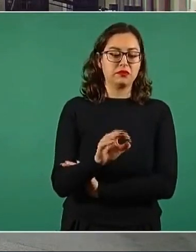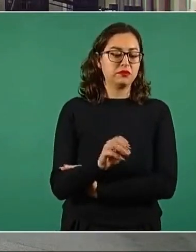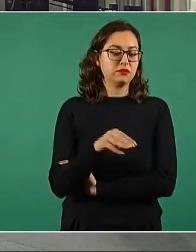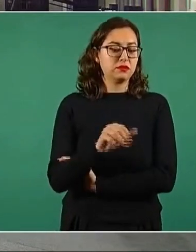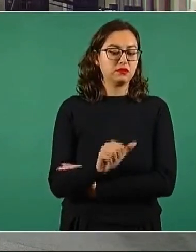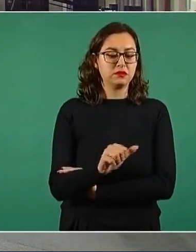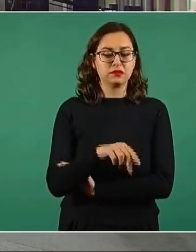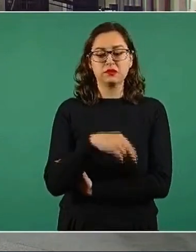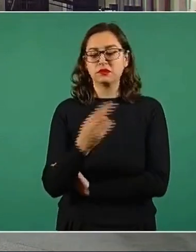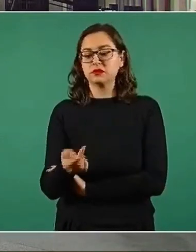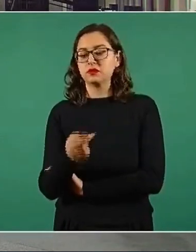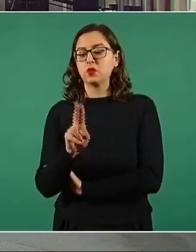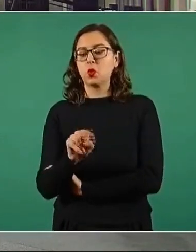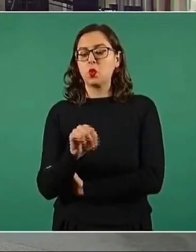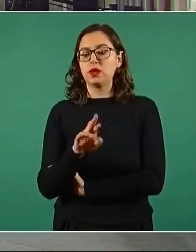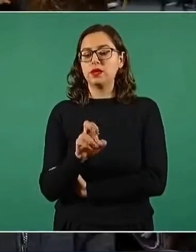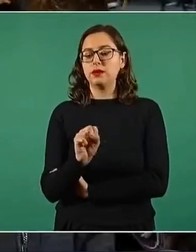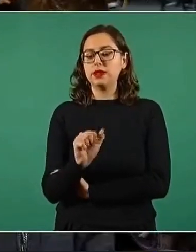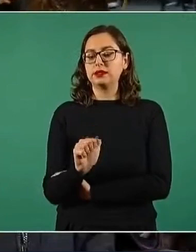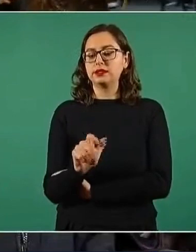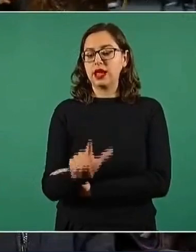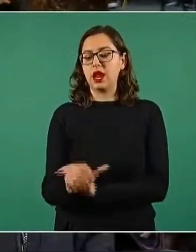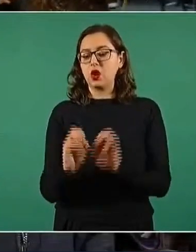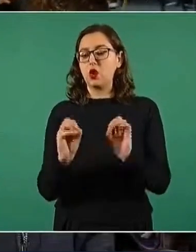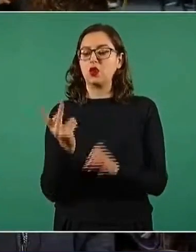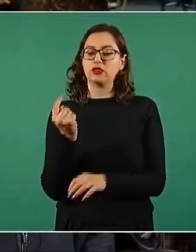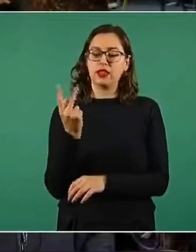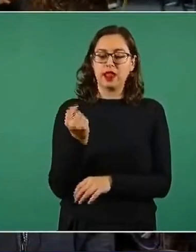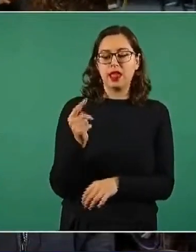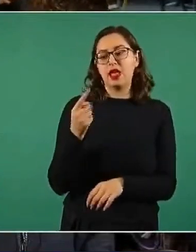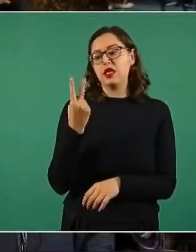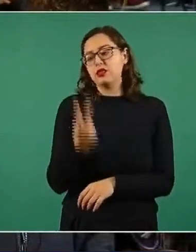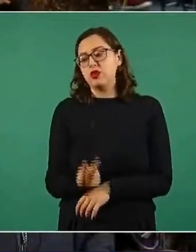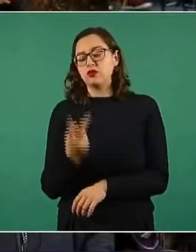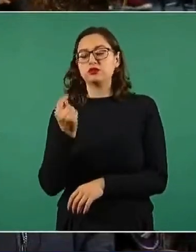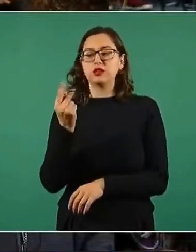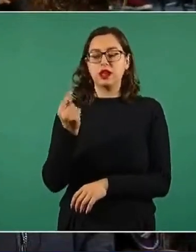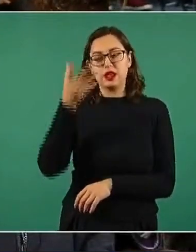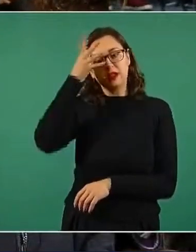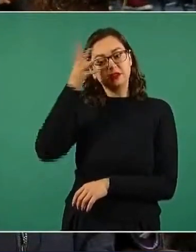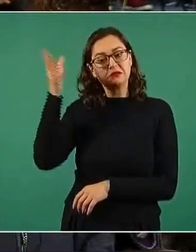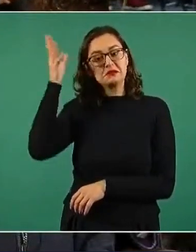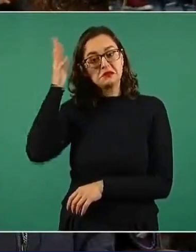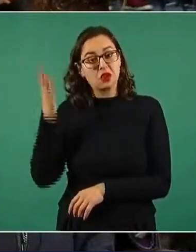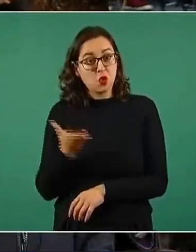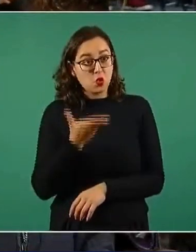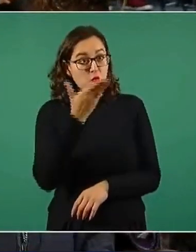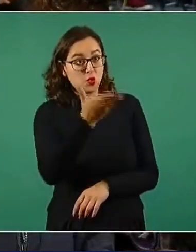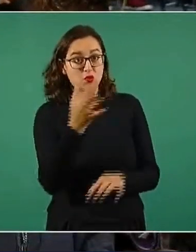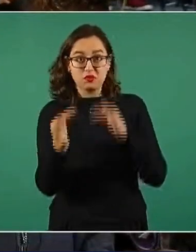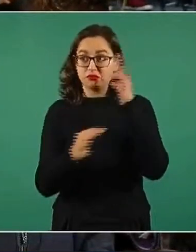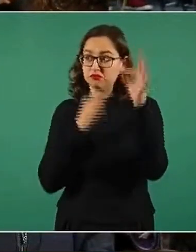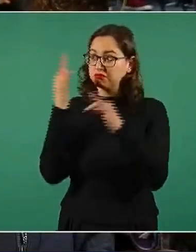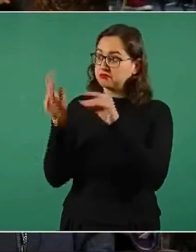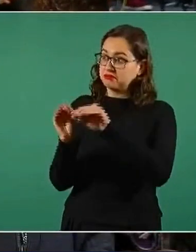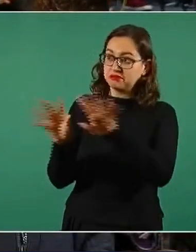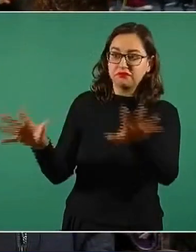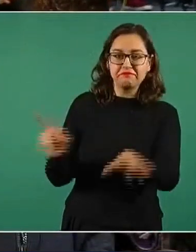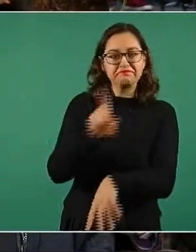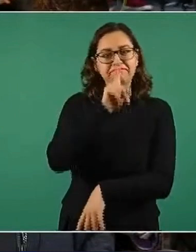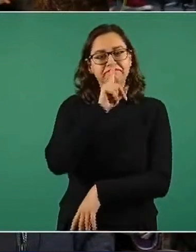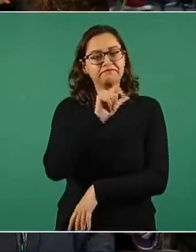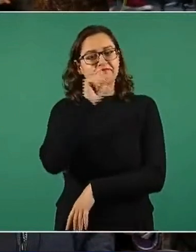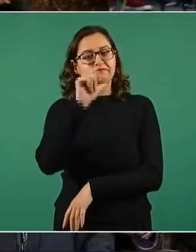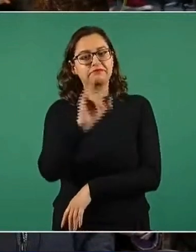o en TV Azteca. Con datos duros y cifras internacionales, México ha iniciado el milagro mexicano, o mejor